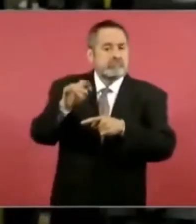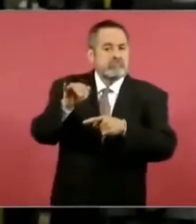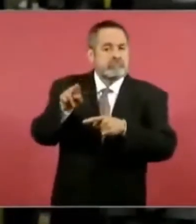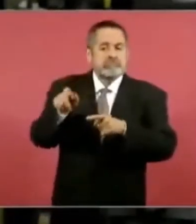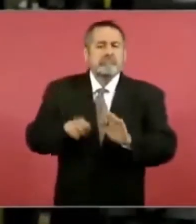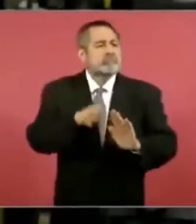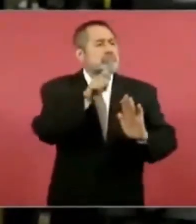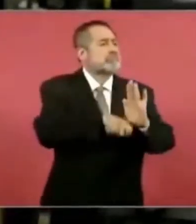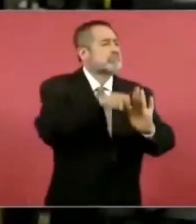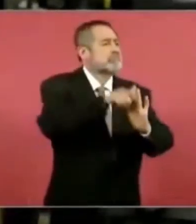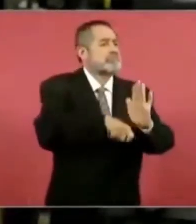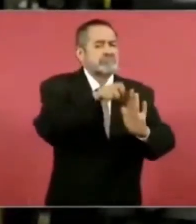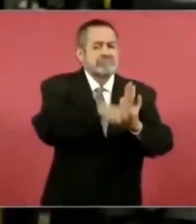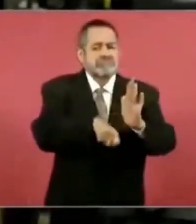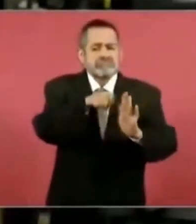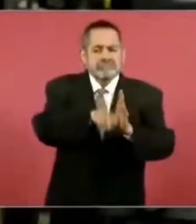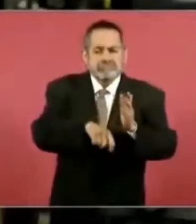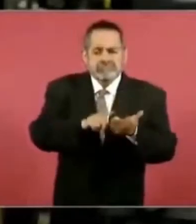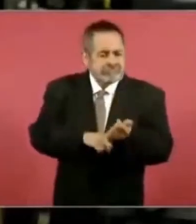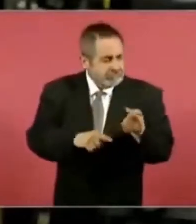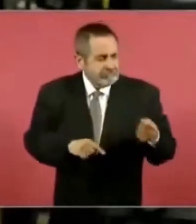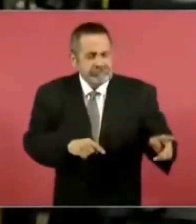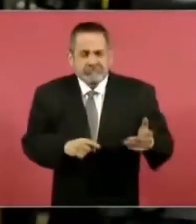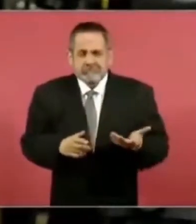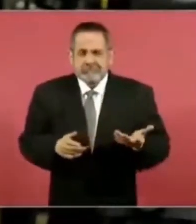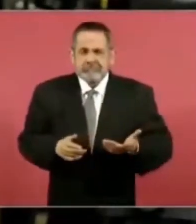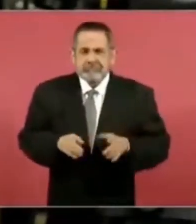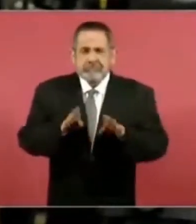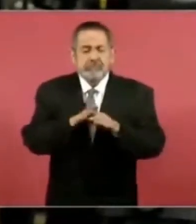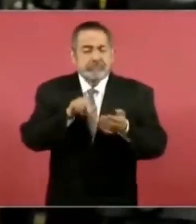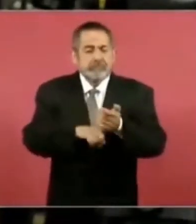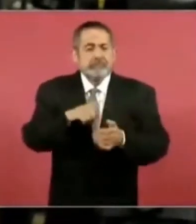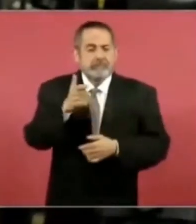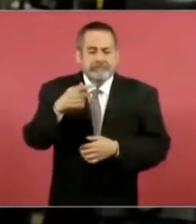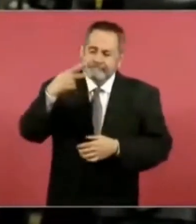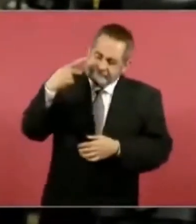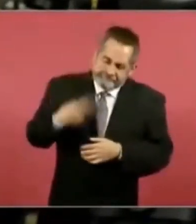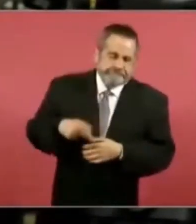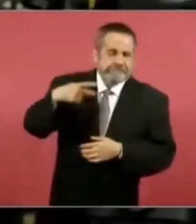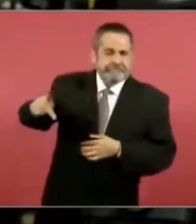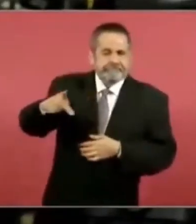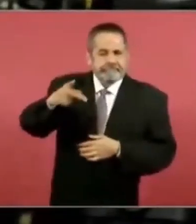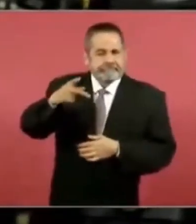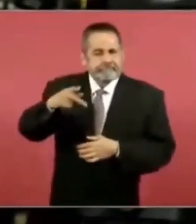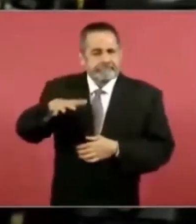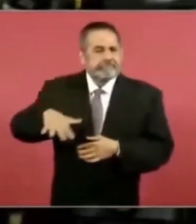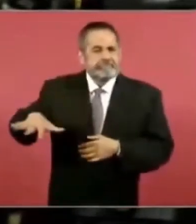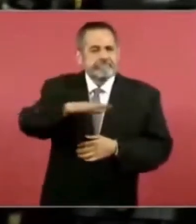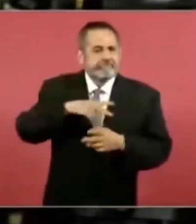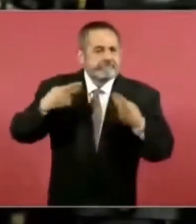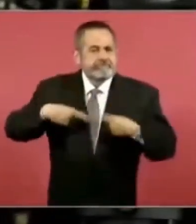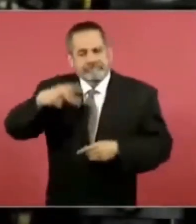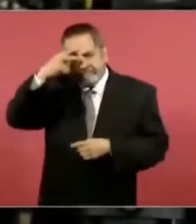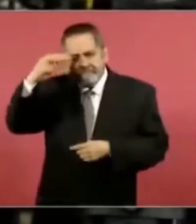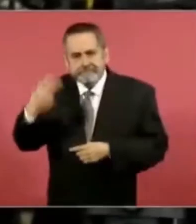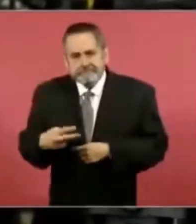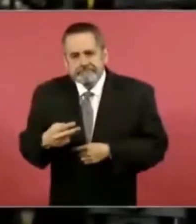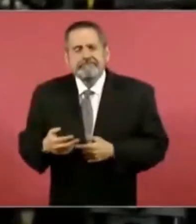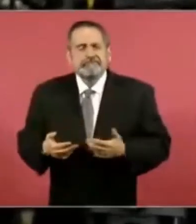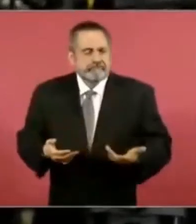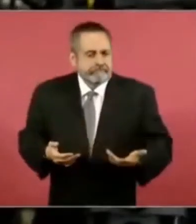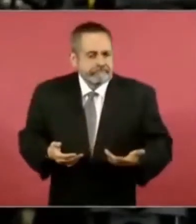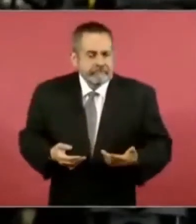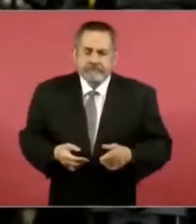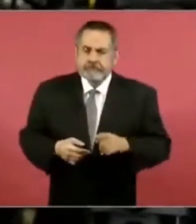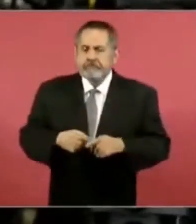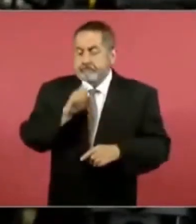otras cosas, pagaban con esta tarjeta que es dinero del pueblo de México. Eso también se llevó en casos